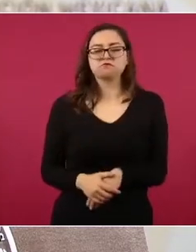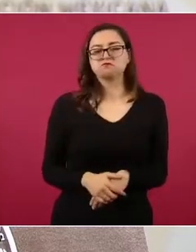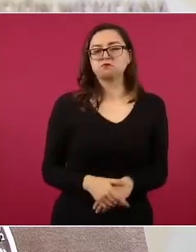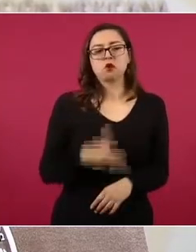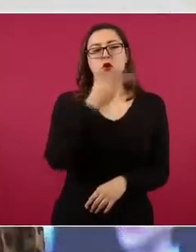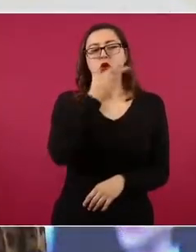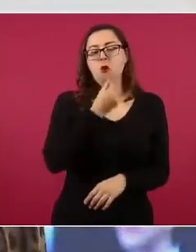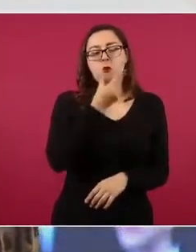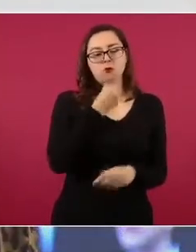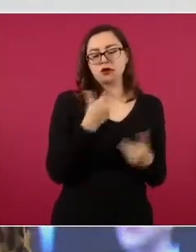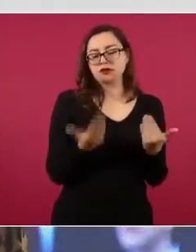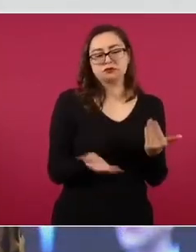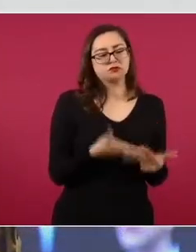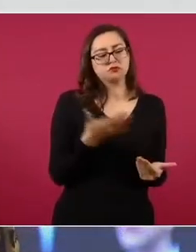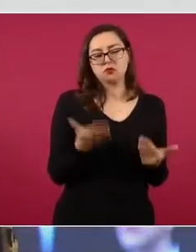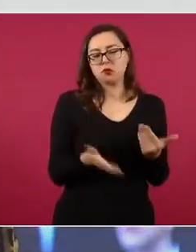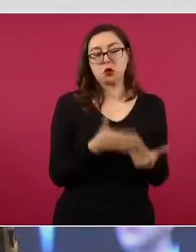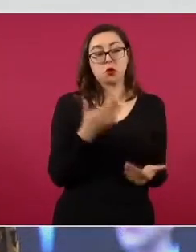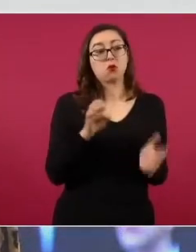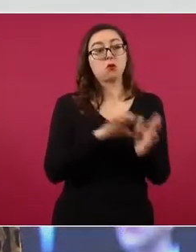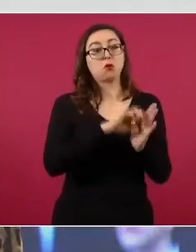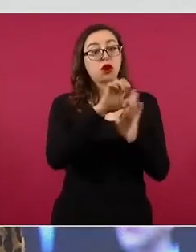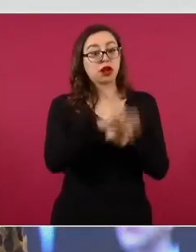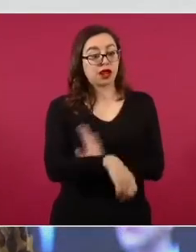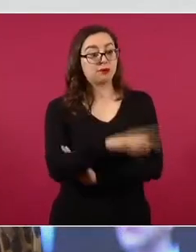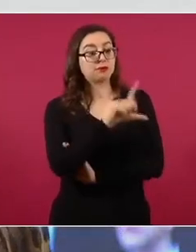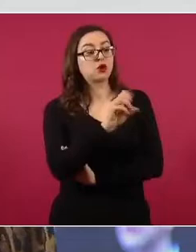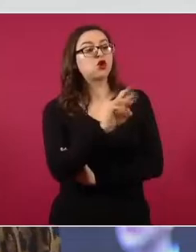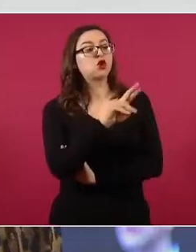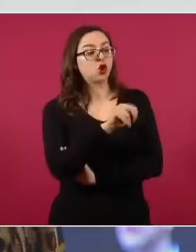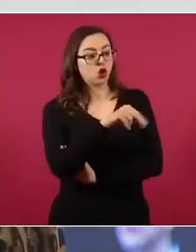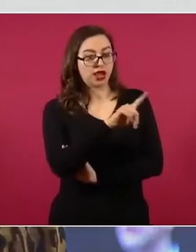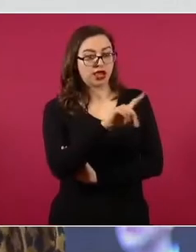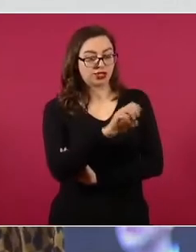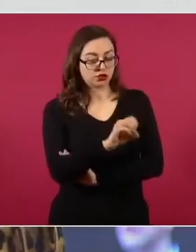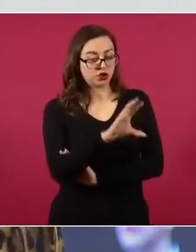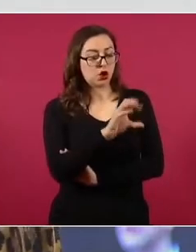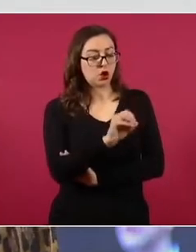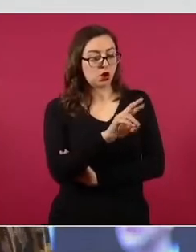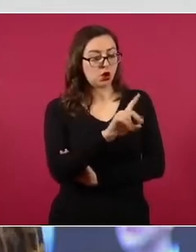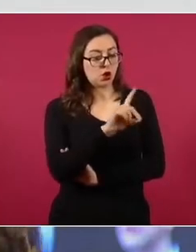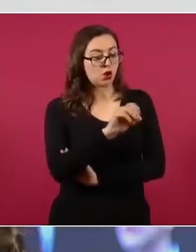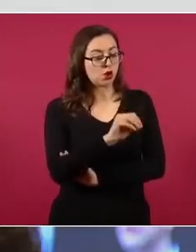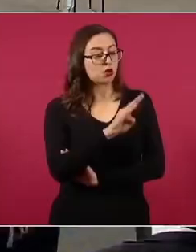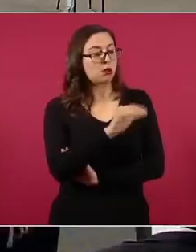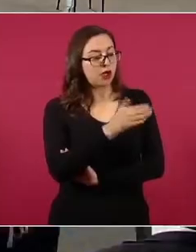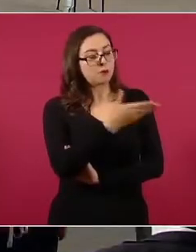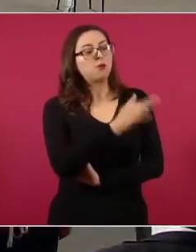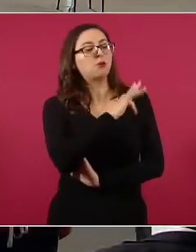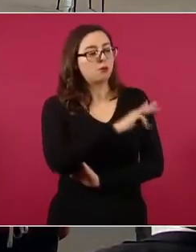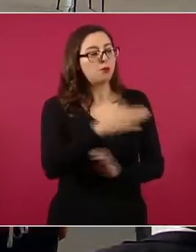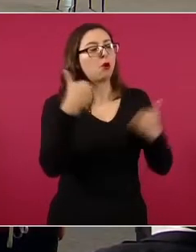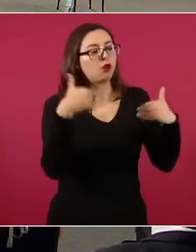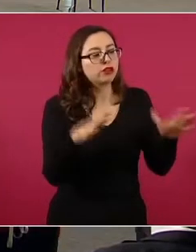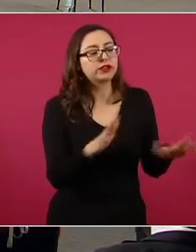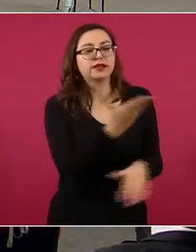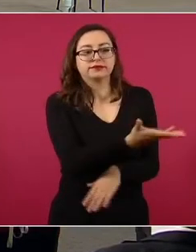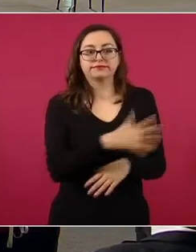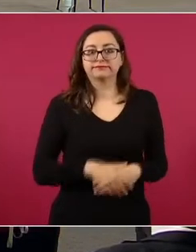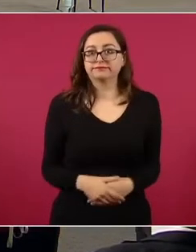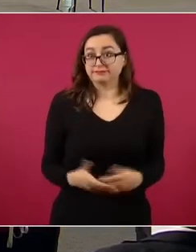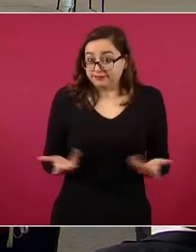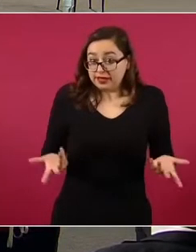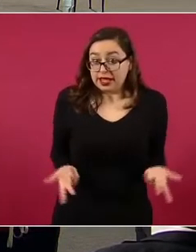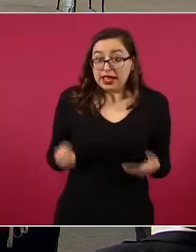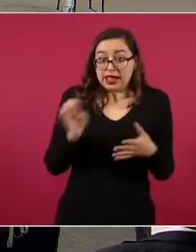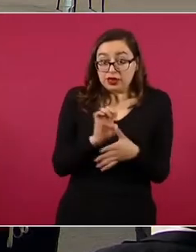país también colocados, como Lorenzo Córdoba. ¿Otra vez? ¿No que no? Por pronunciamientos como